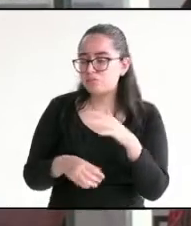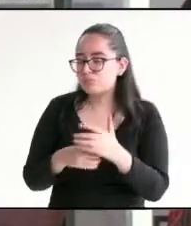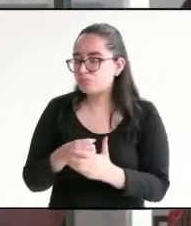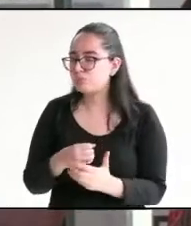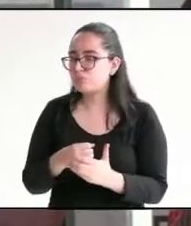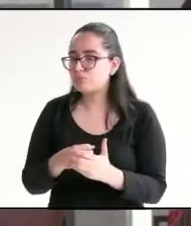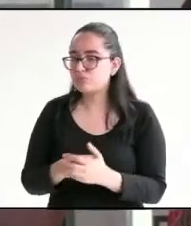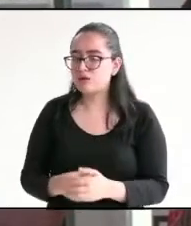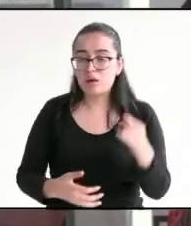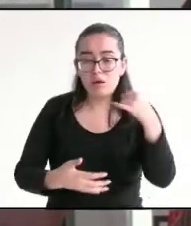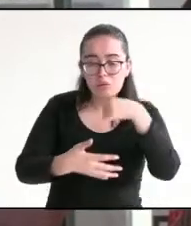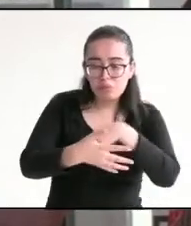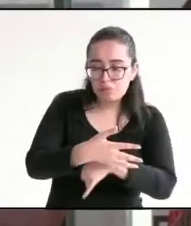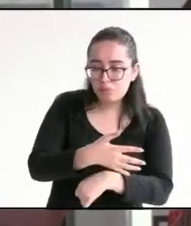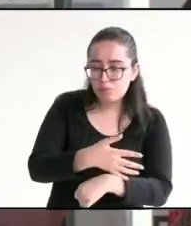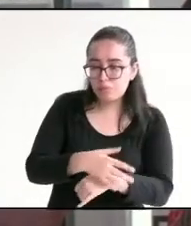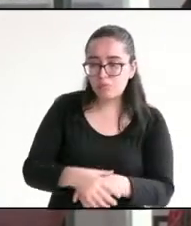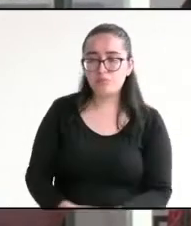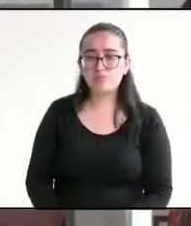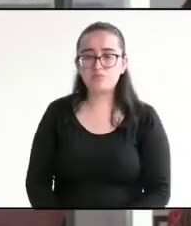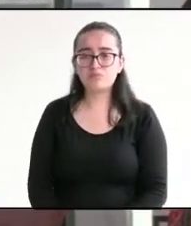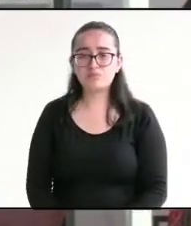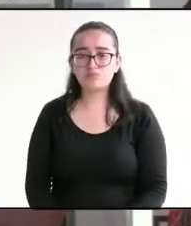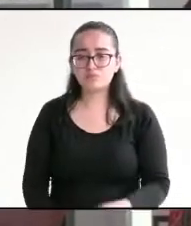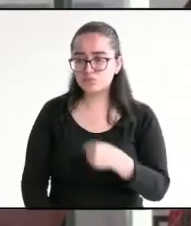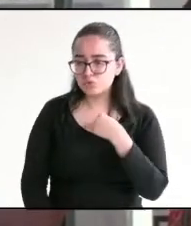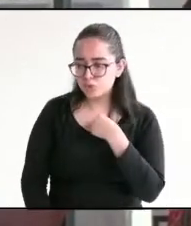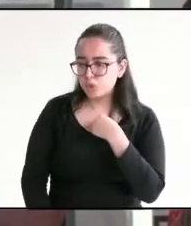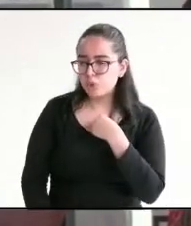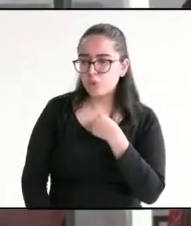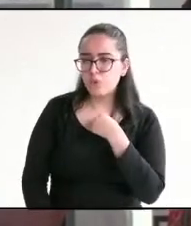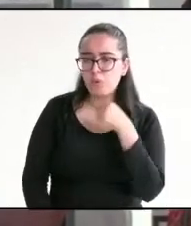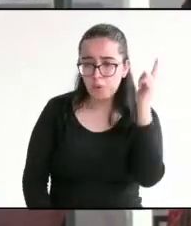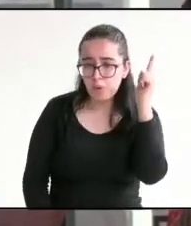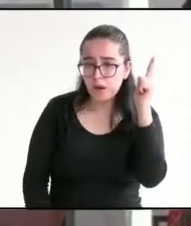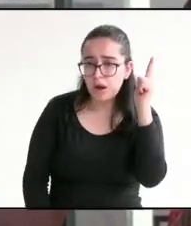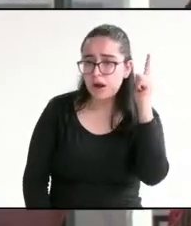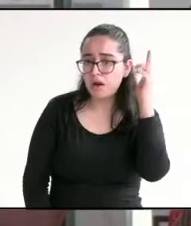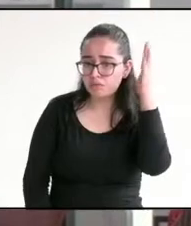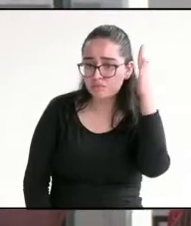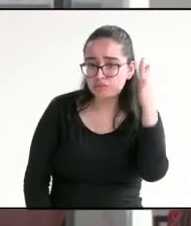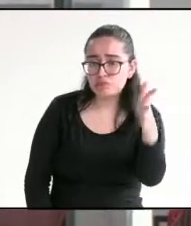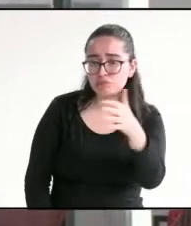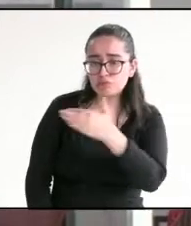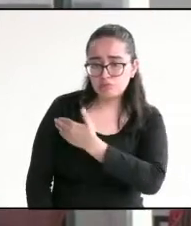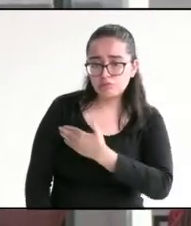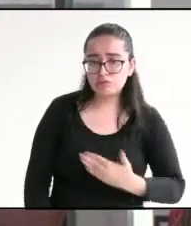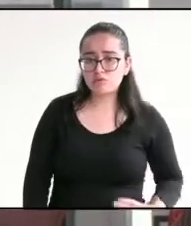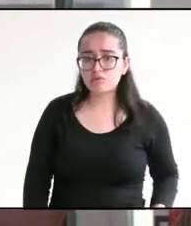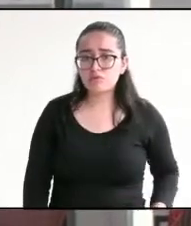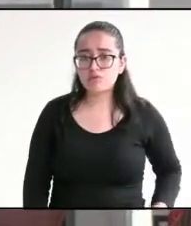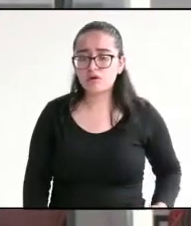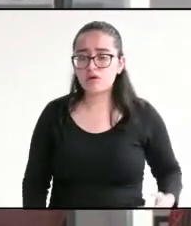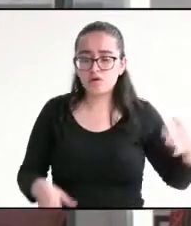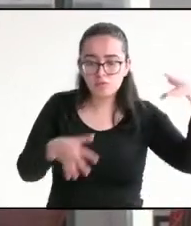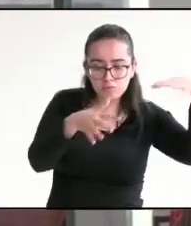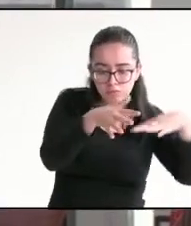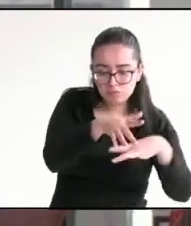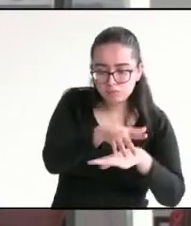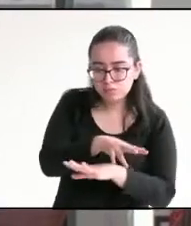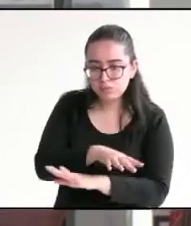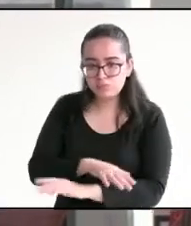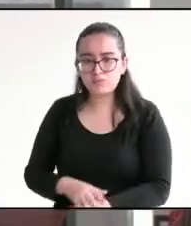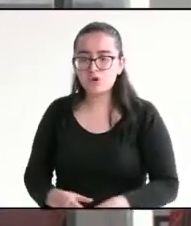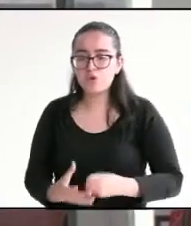pozos pierdan agua. Mi administración se va a enfocar en hacer un colector universal de drenaje que abarque todas las comunidades ribereñas